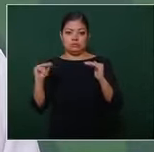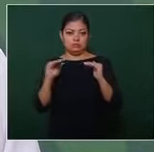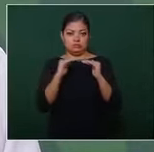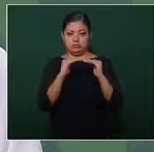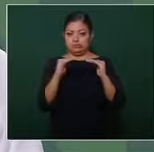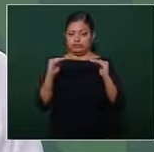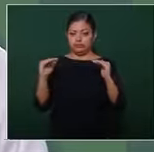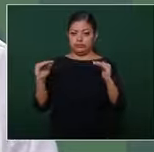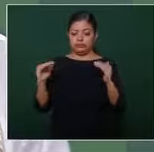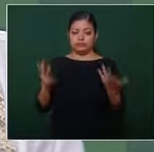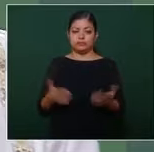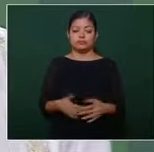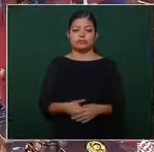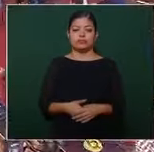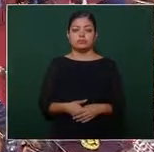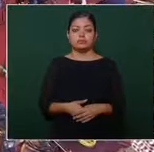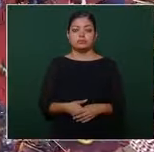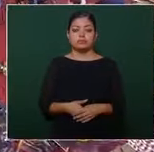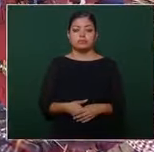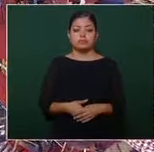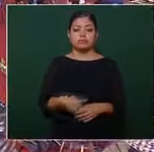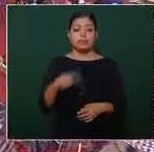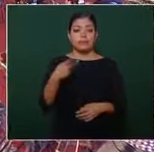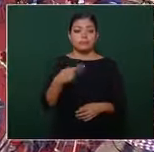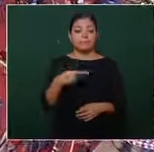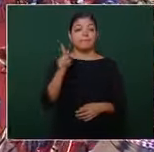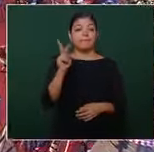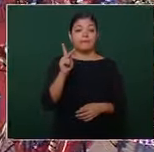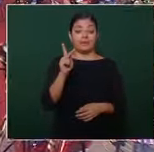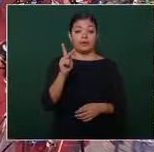sin embargo como